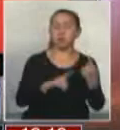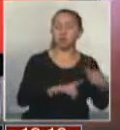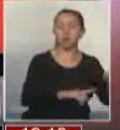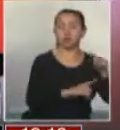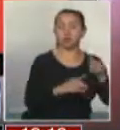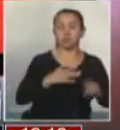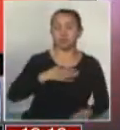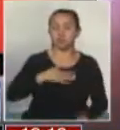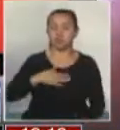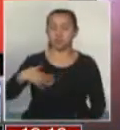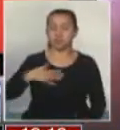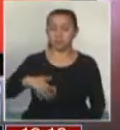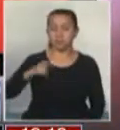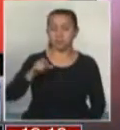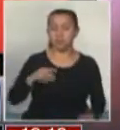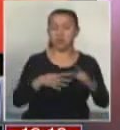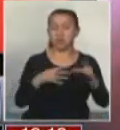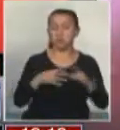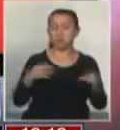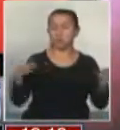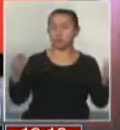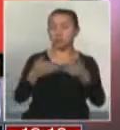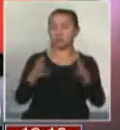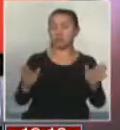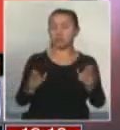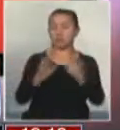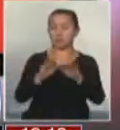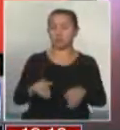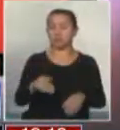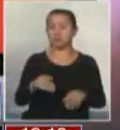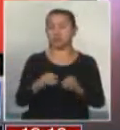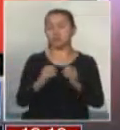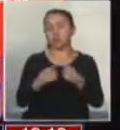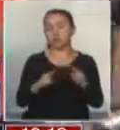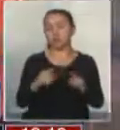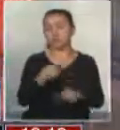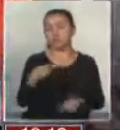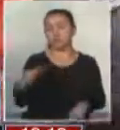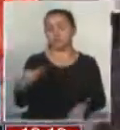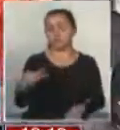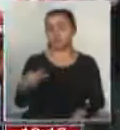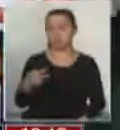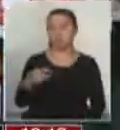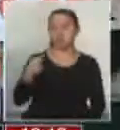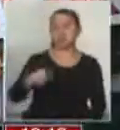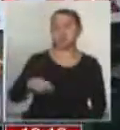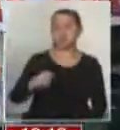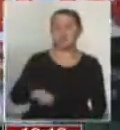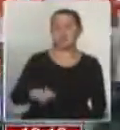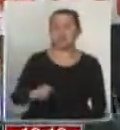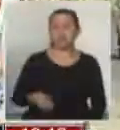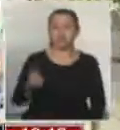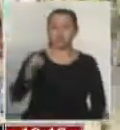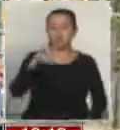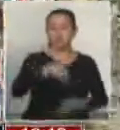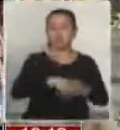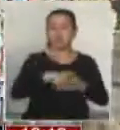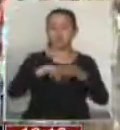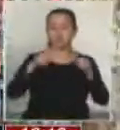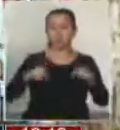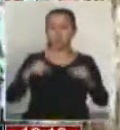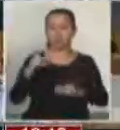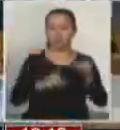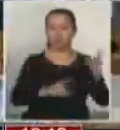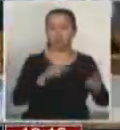como yo, queremos que sea una opción abierta a parejas del mismo o distinto sexo. Senador, más allá que no sea lo que se está votando hoy día y que muchos